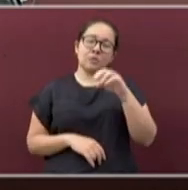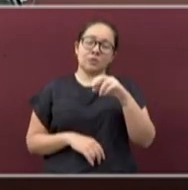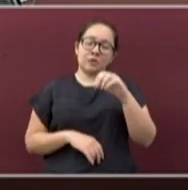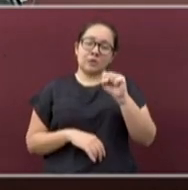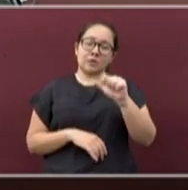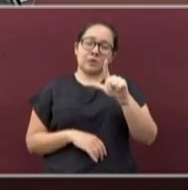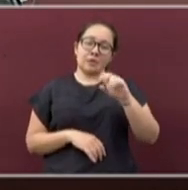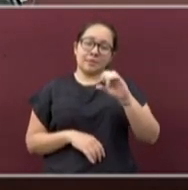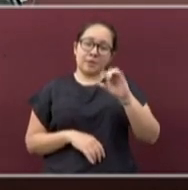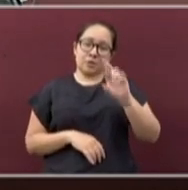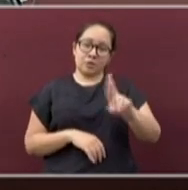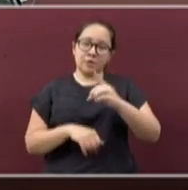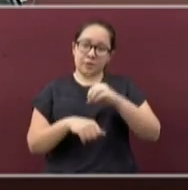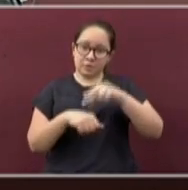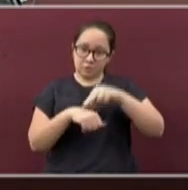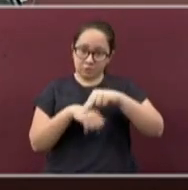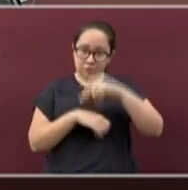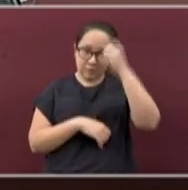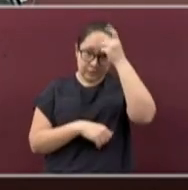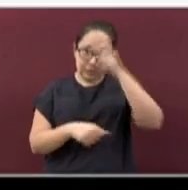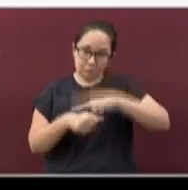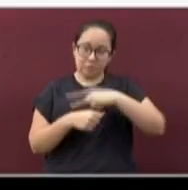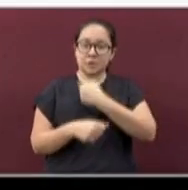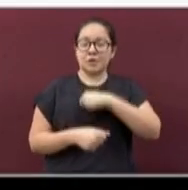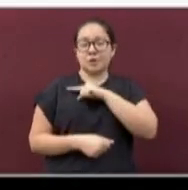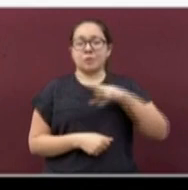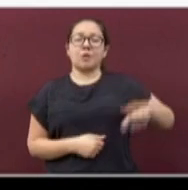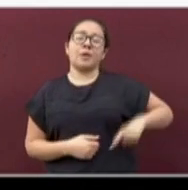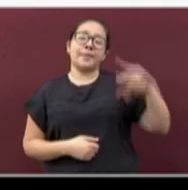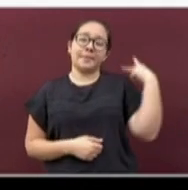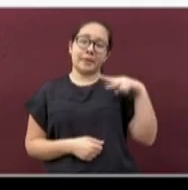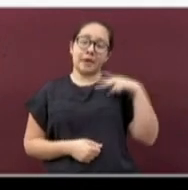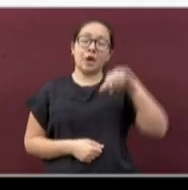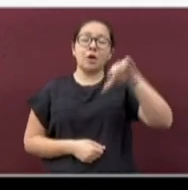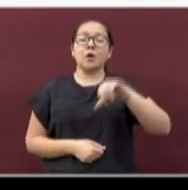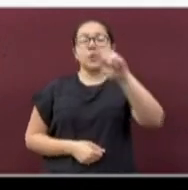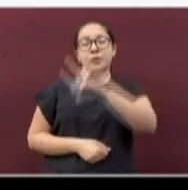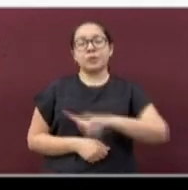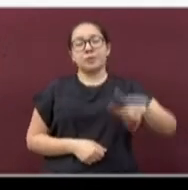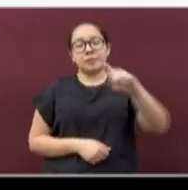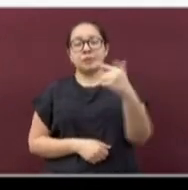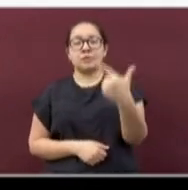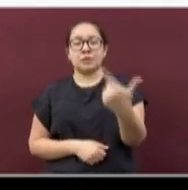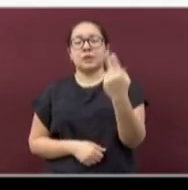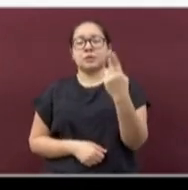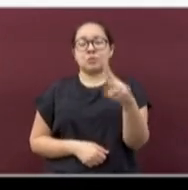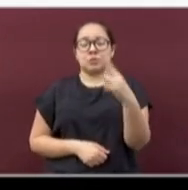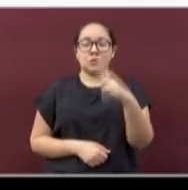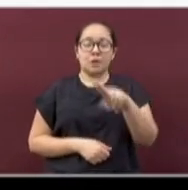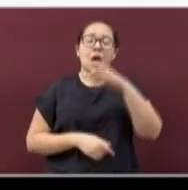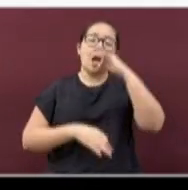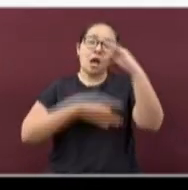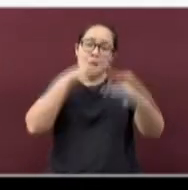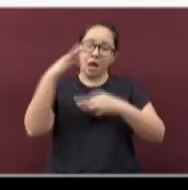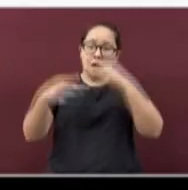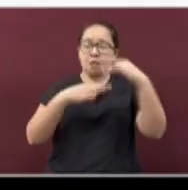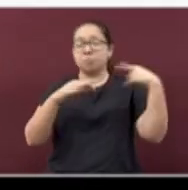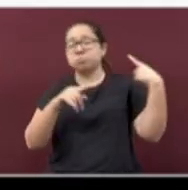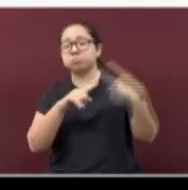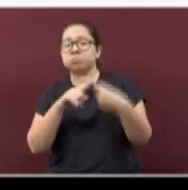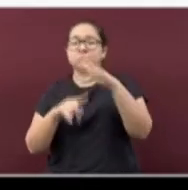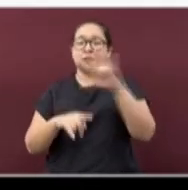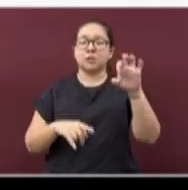de salud pública en Veracruz. El día de hoy, domingo 7 de noviembre, presentaremos el informe número